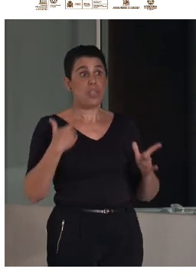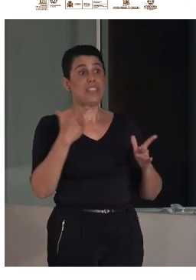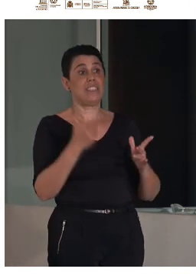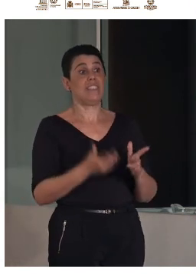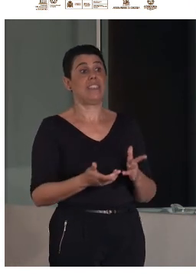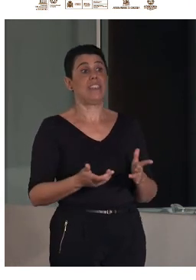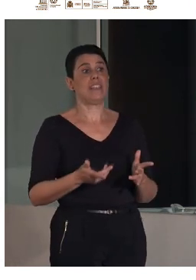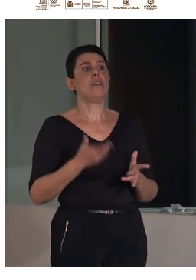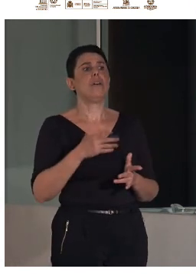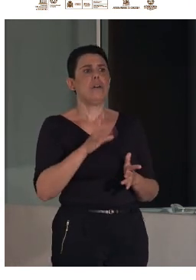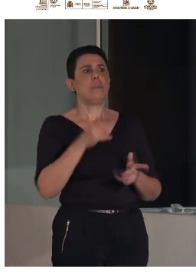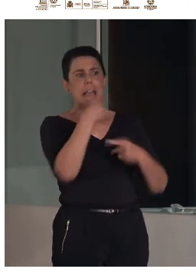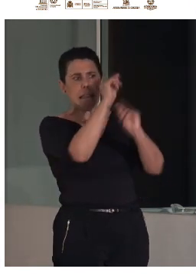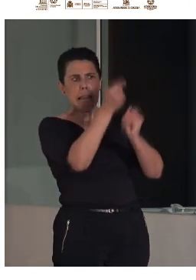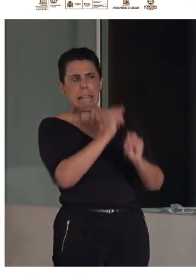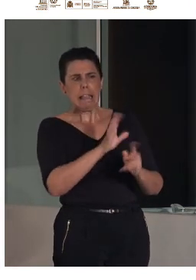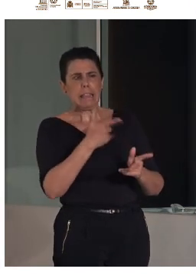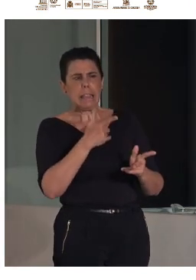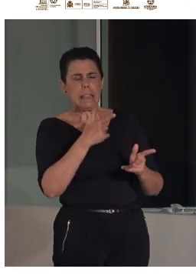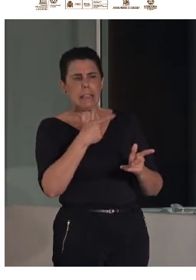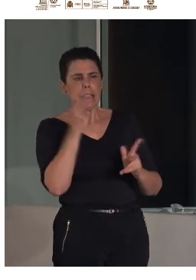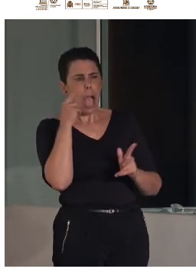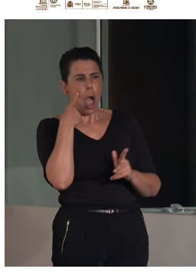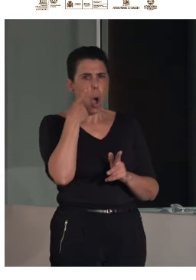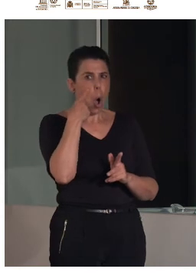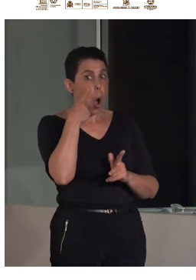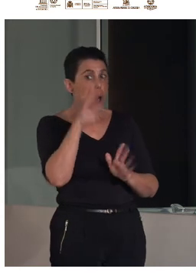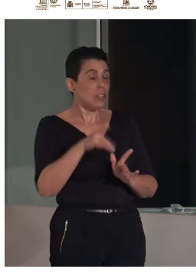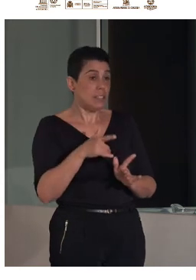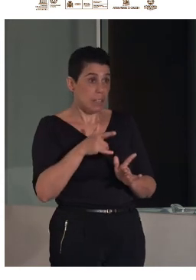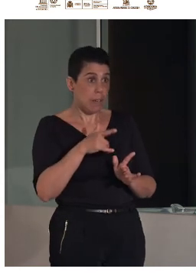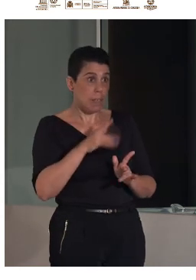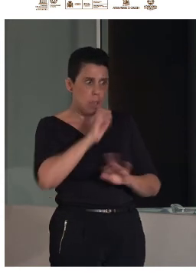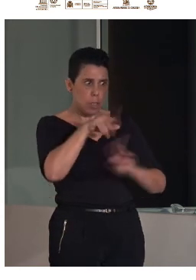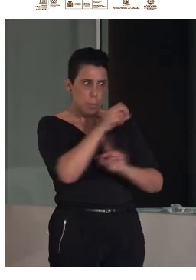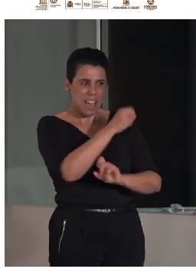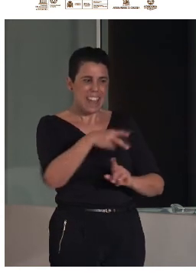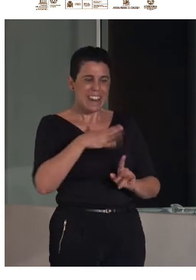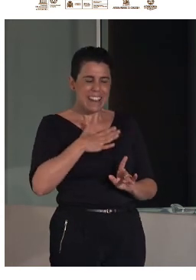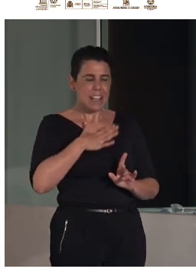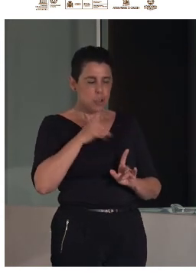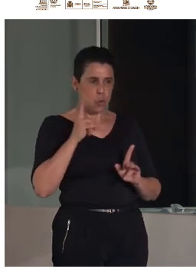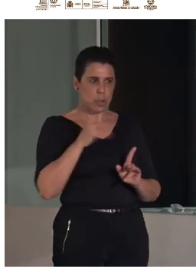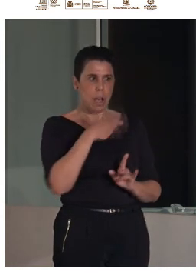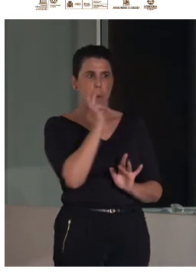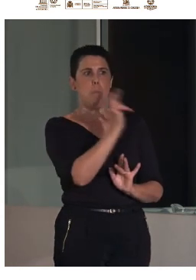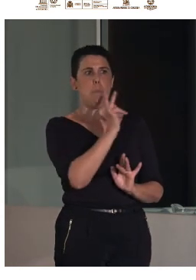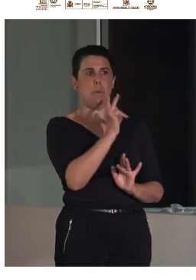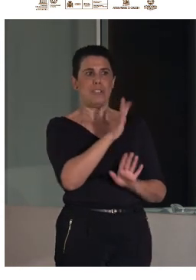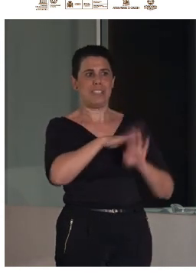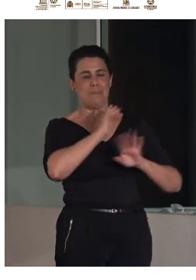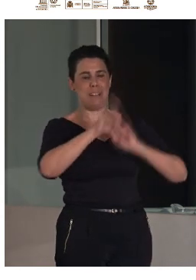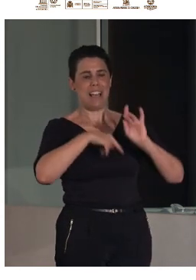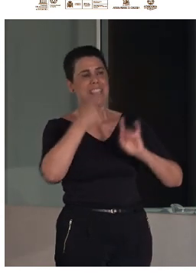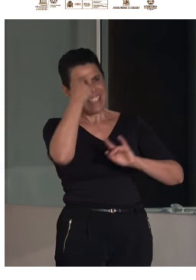tipo de test de observación que una de las cosas que conseguimos es saber qué es importante para ellos por lo tanto la planificación